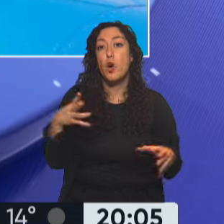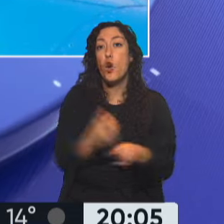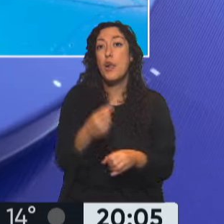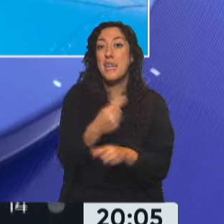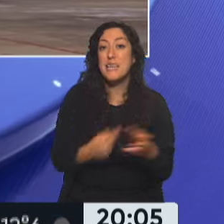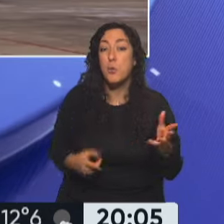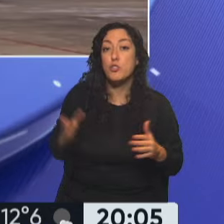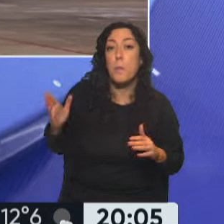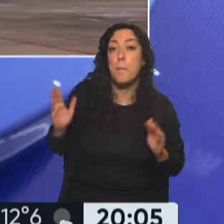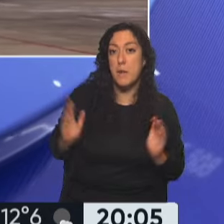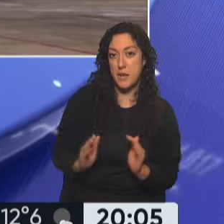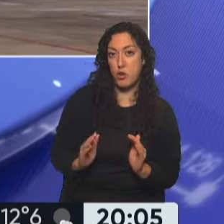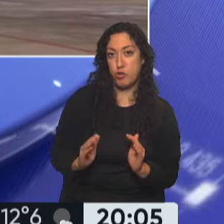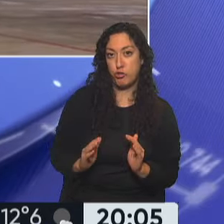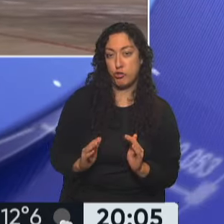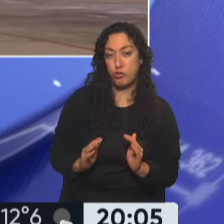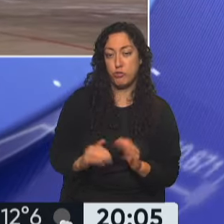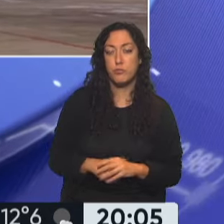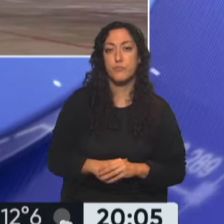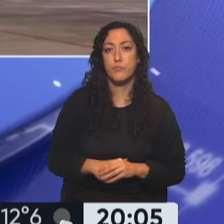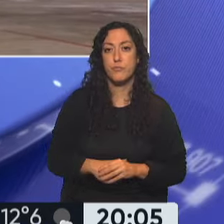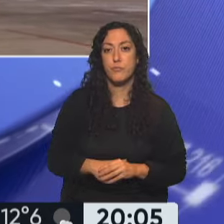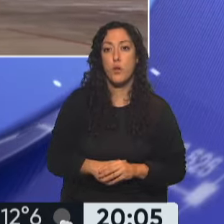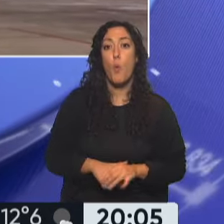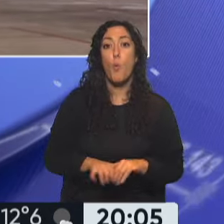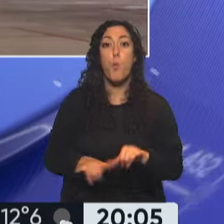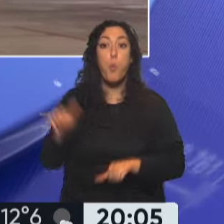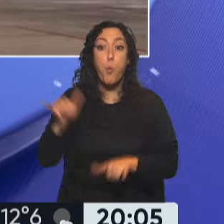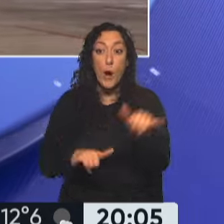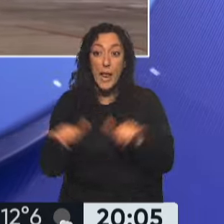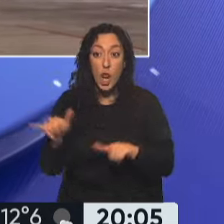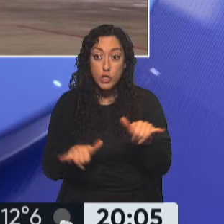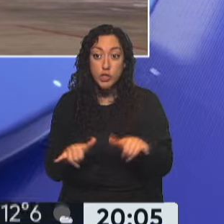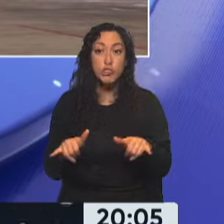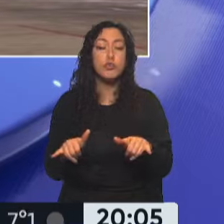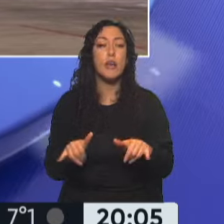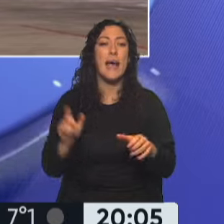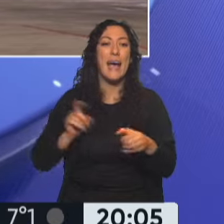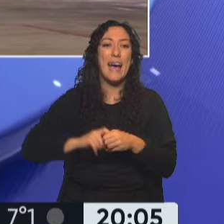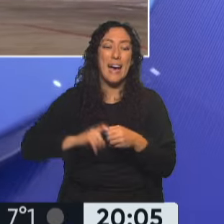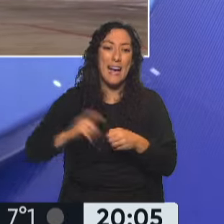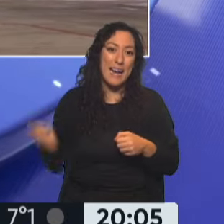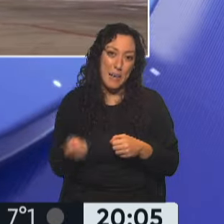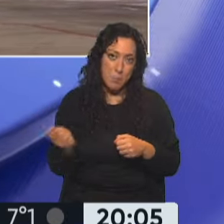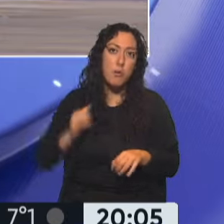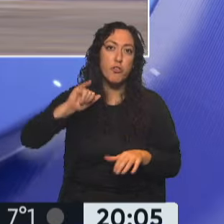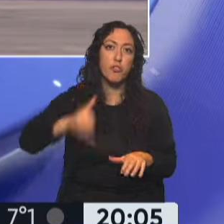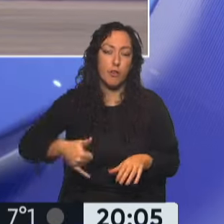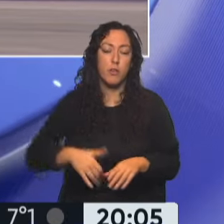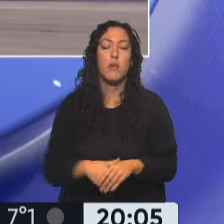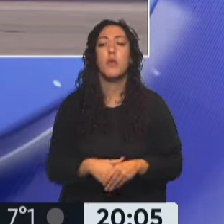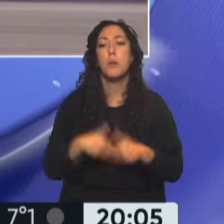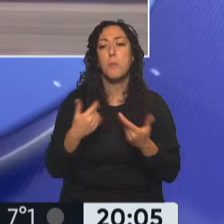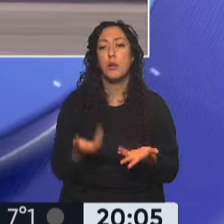es decir, con frecuencia más espaciada. ¿Qué va a pasar con los vuelos? Bueno, los gremios aeronáuticos adhieren también al paro general, por lo que